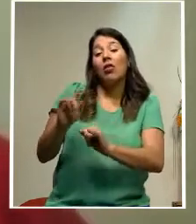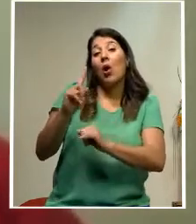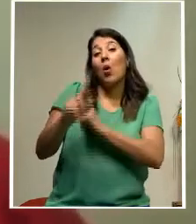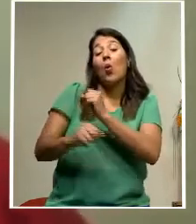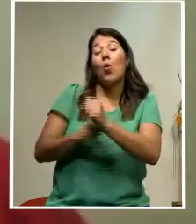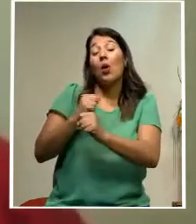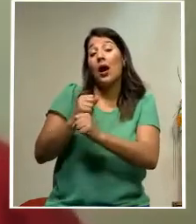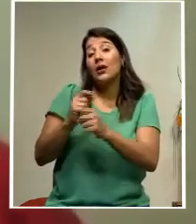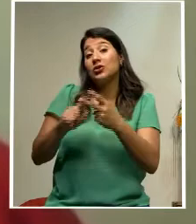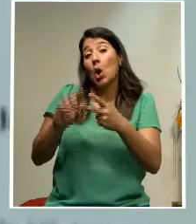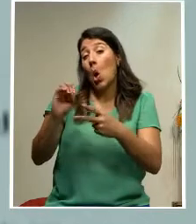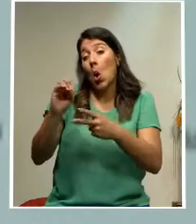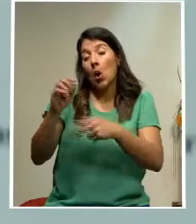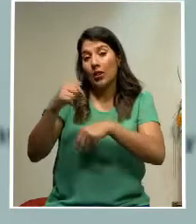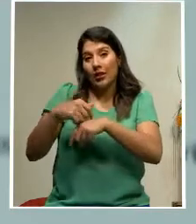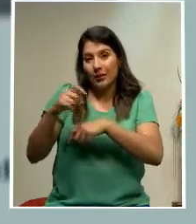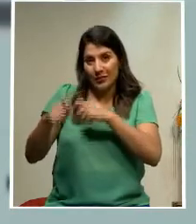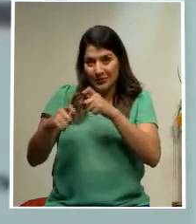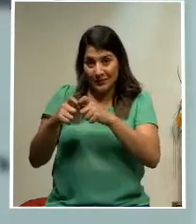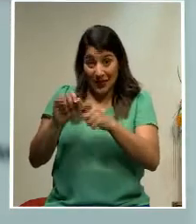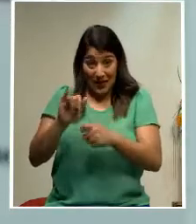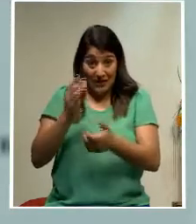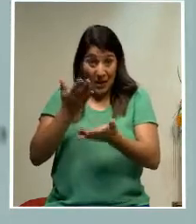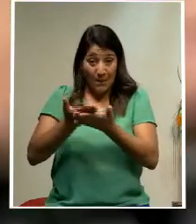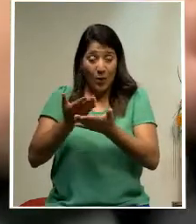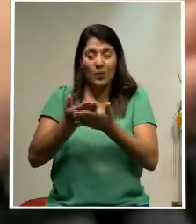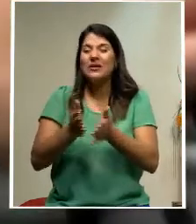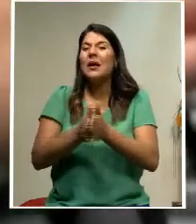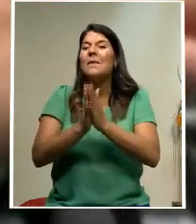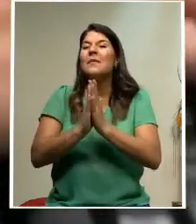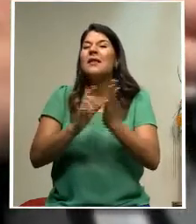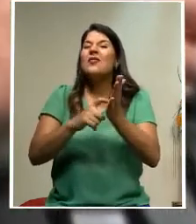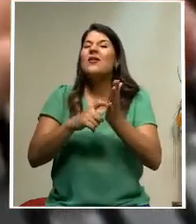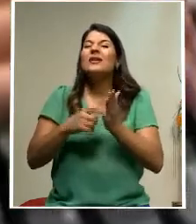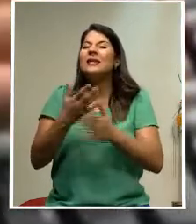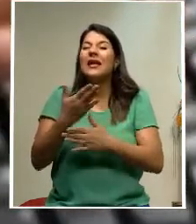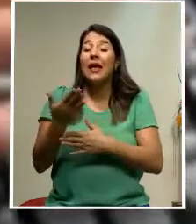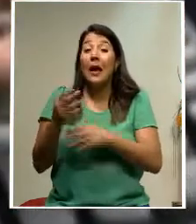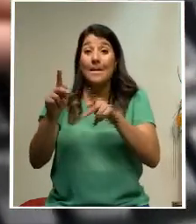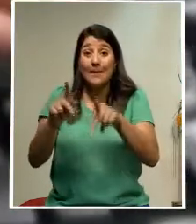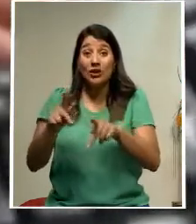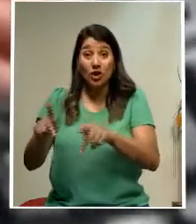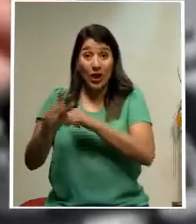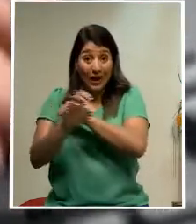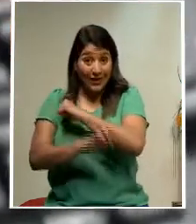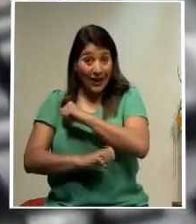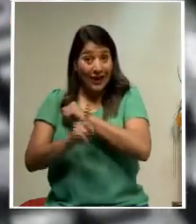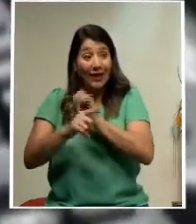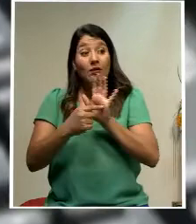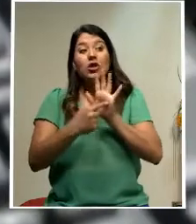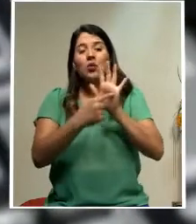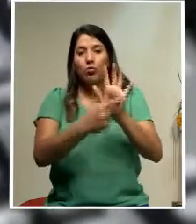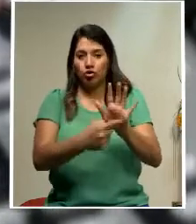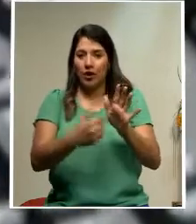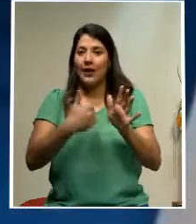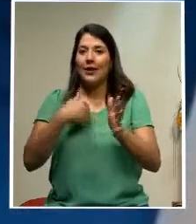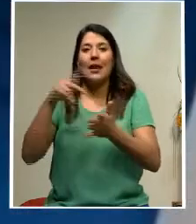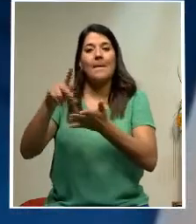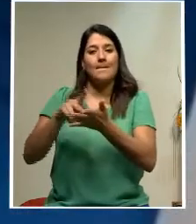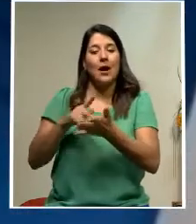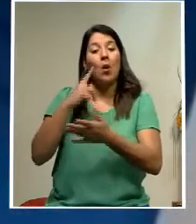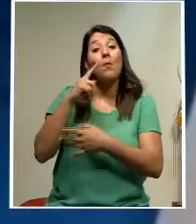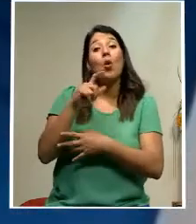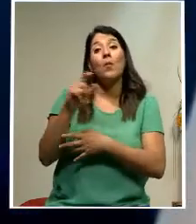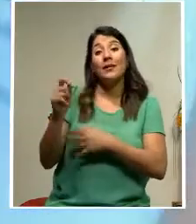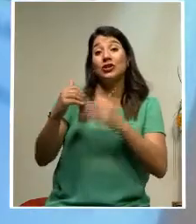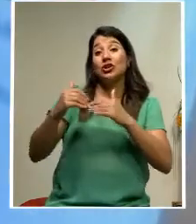o el tiempo específico. Esta iniciativa pide como requisitos a los nómadas digitales demostrar que tienen un ingreso mensual de